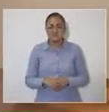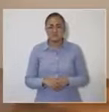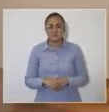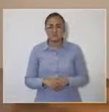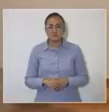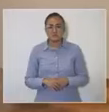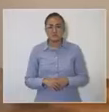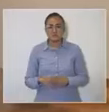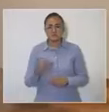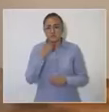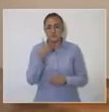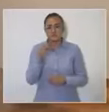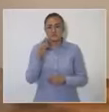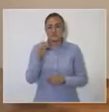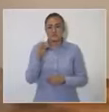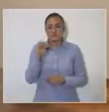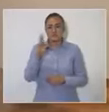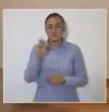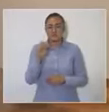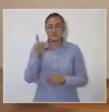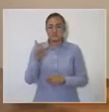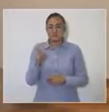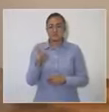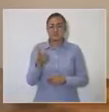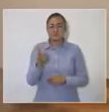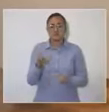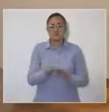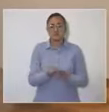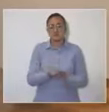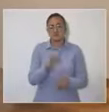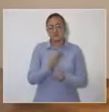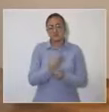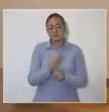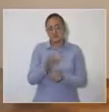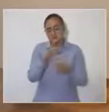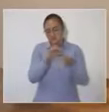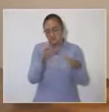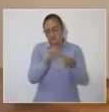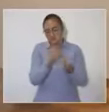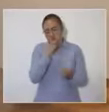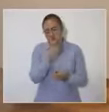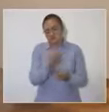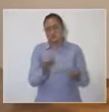Debo decir a Teresa Castro, la Secretaría de Finanzas, que te mande un listado de cosas. Con mucho gusto.